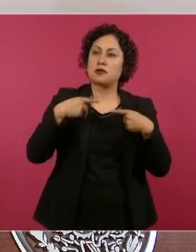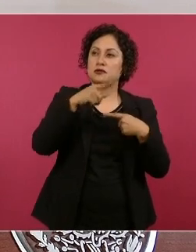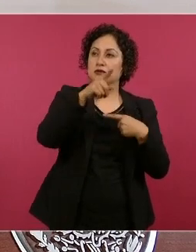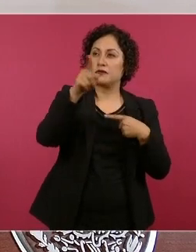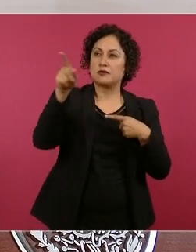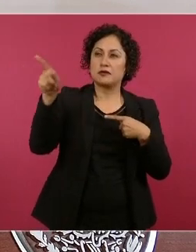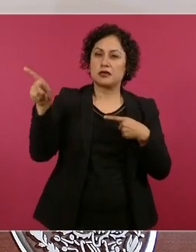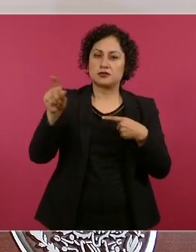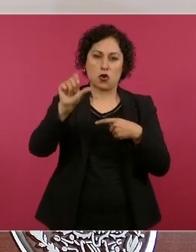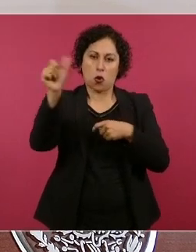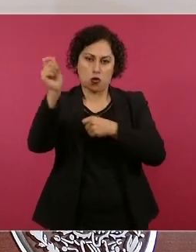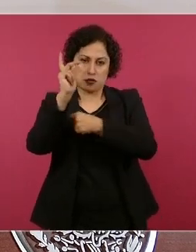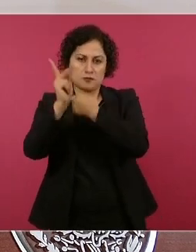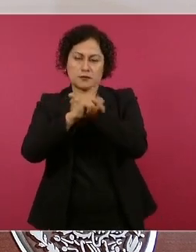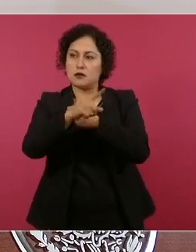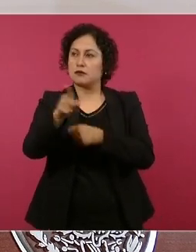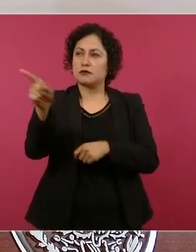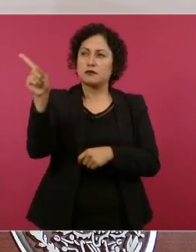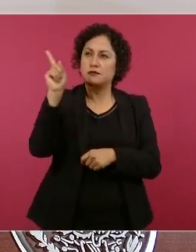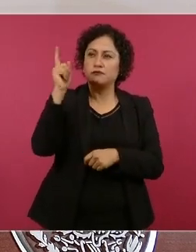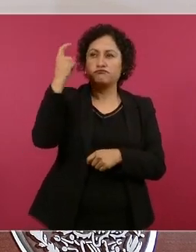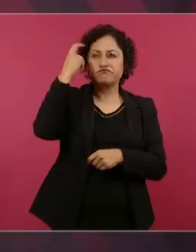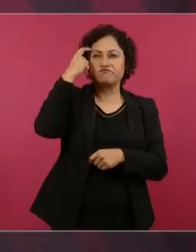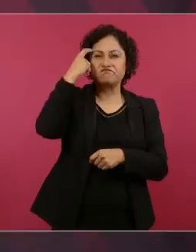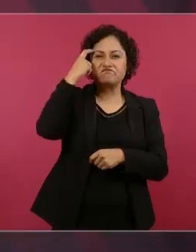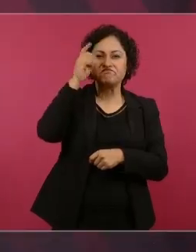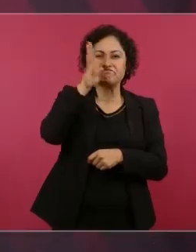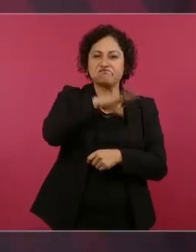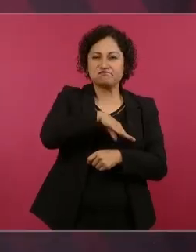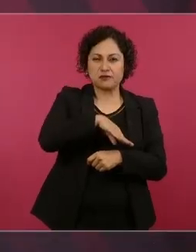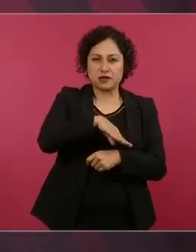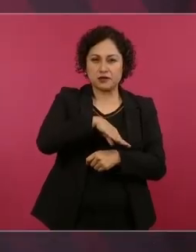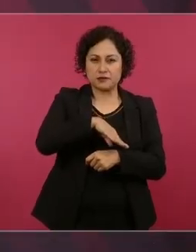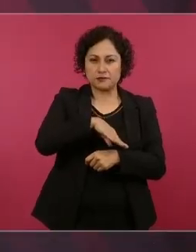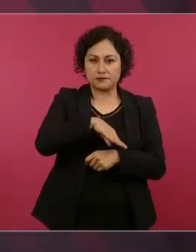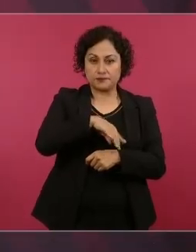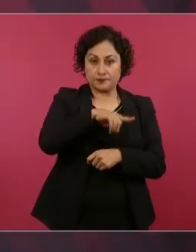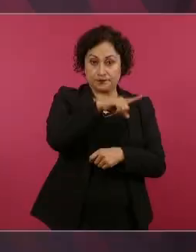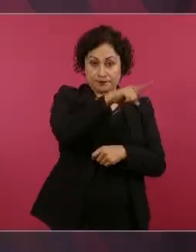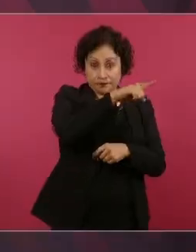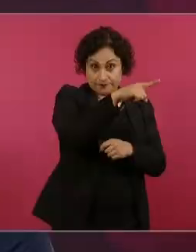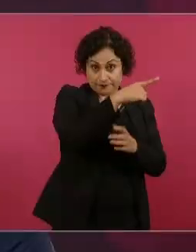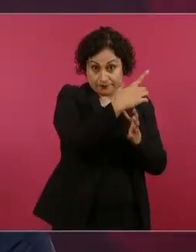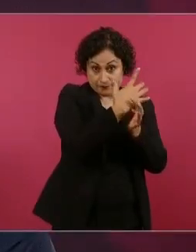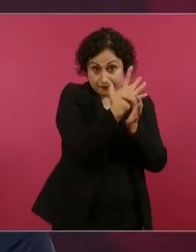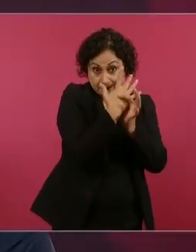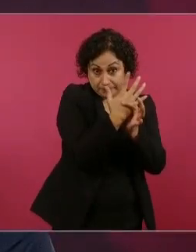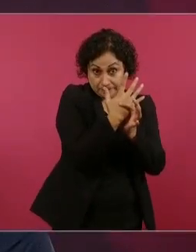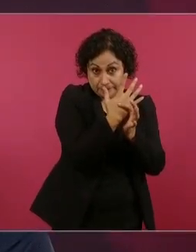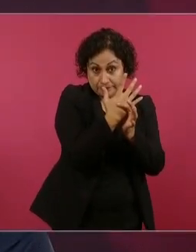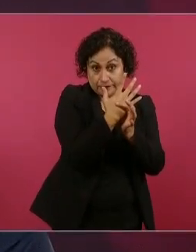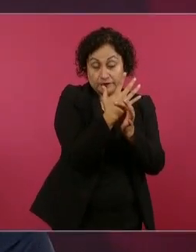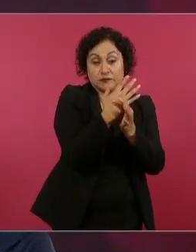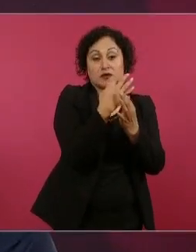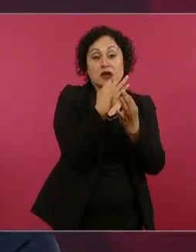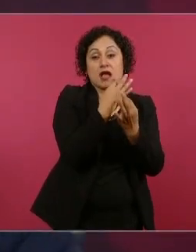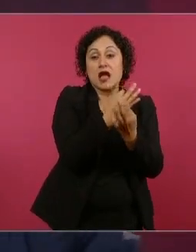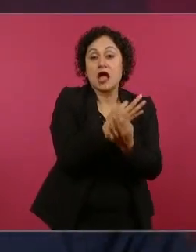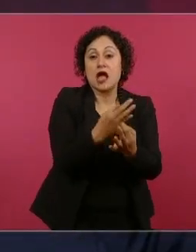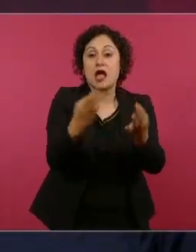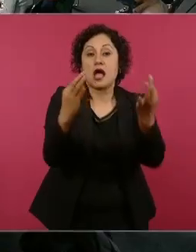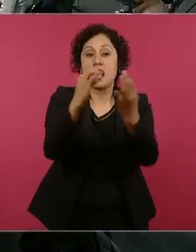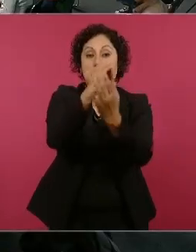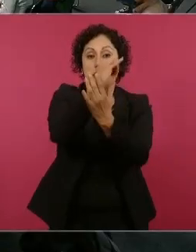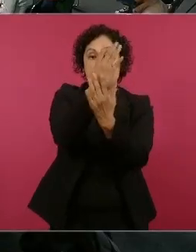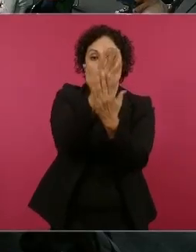quieren justificarlo diciendo es que con este informe que